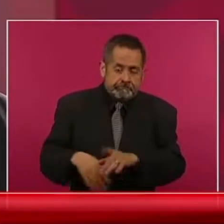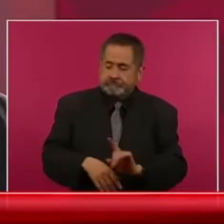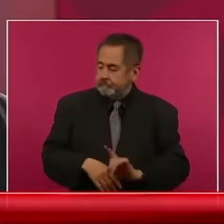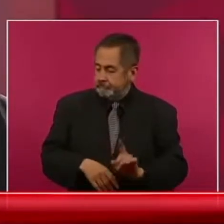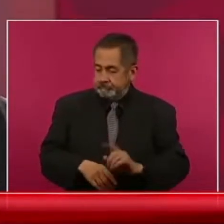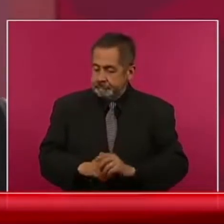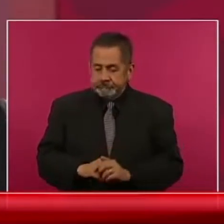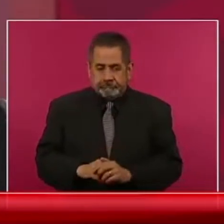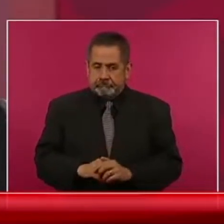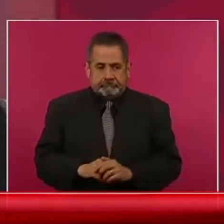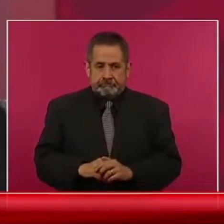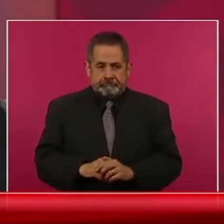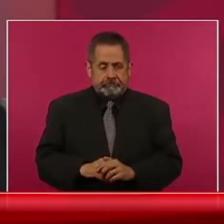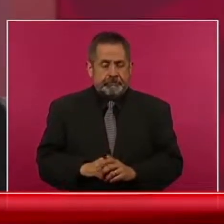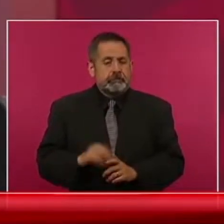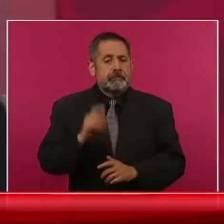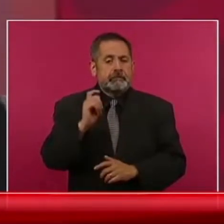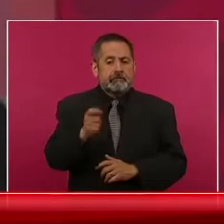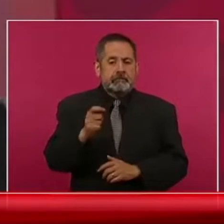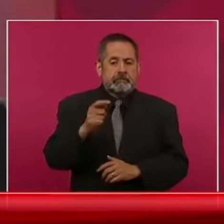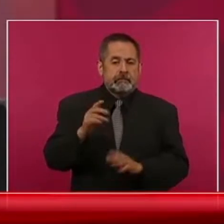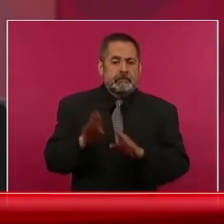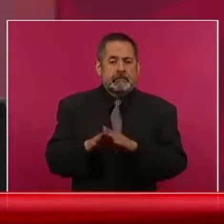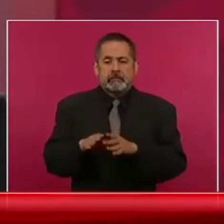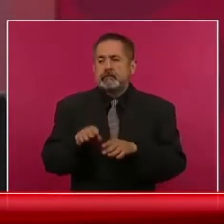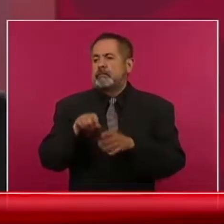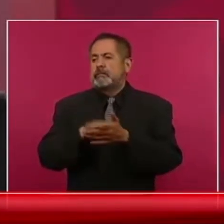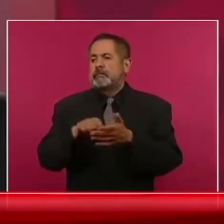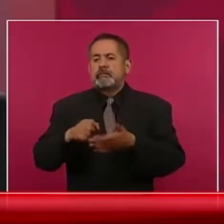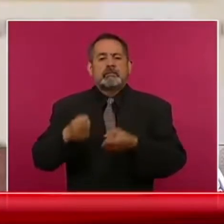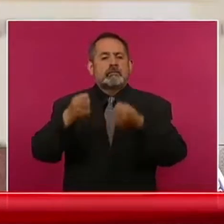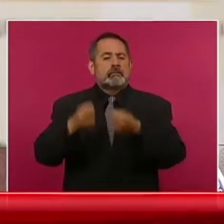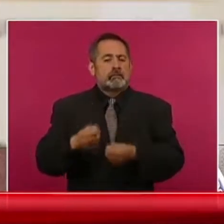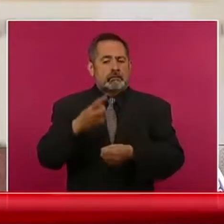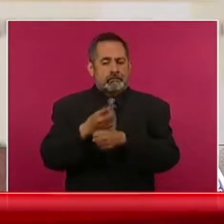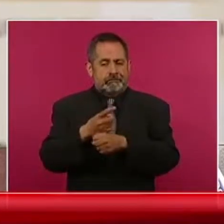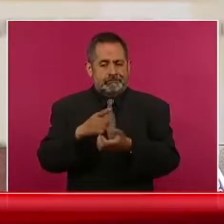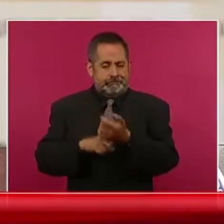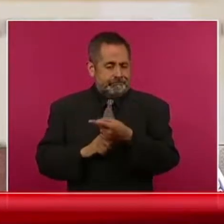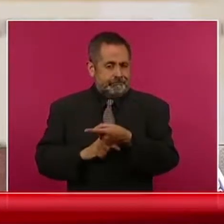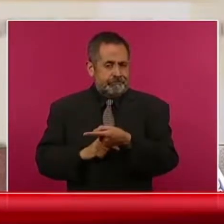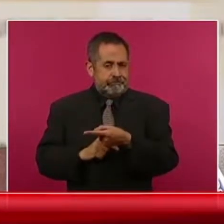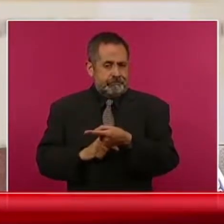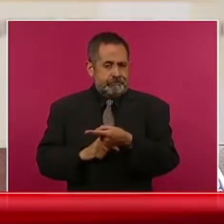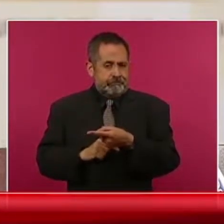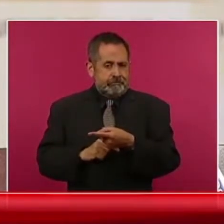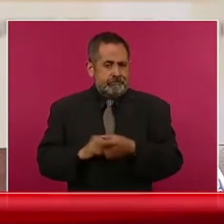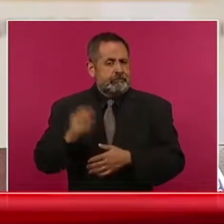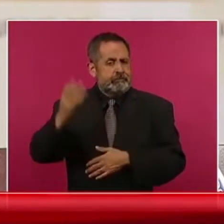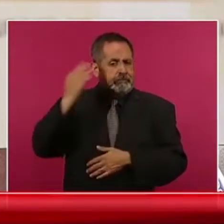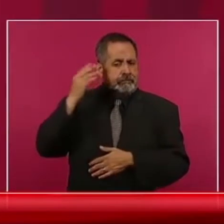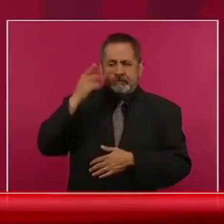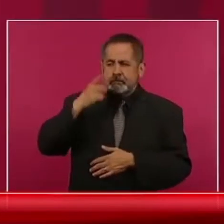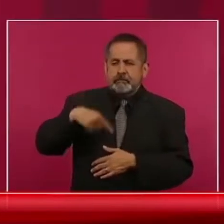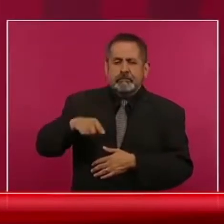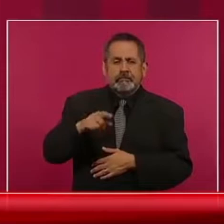Es muy claro que en seguridad pública, cuando se reunían